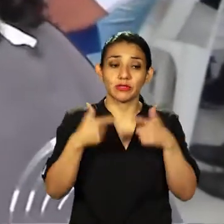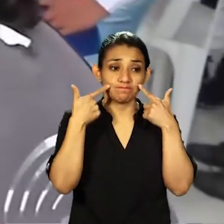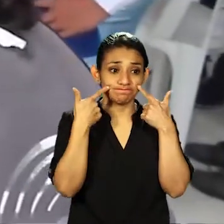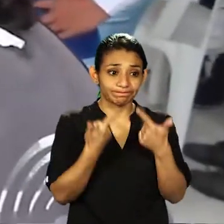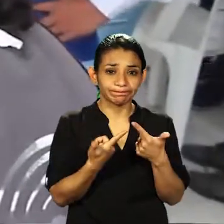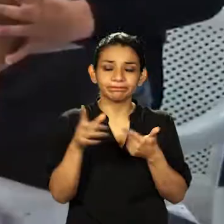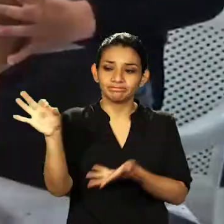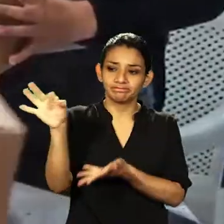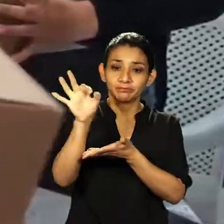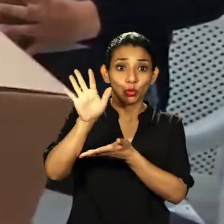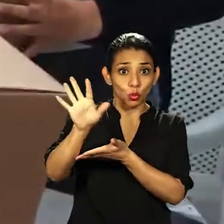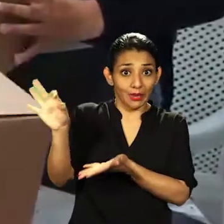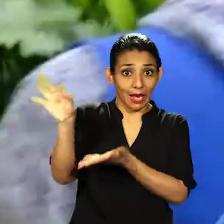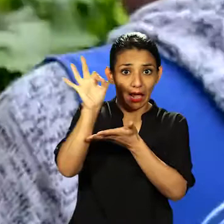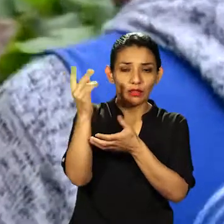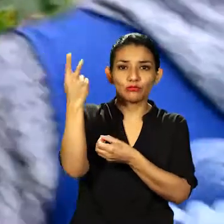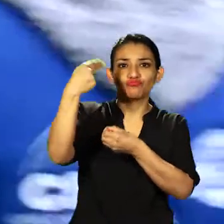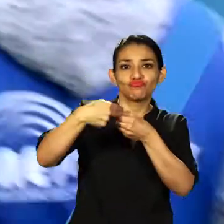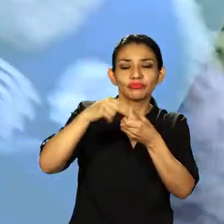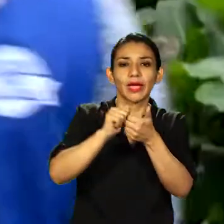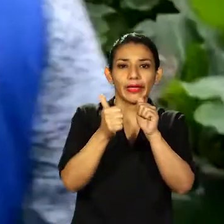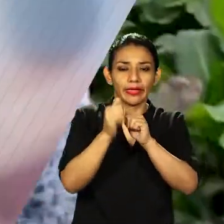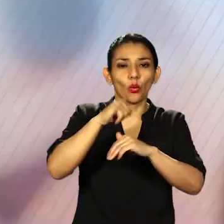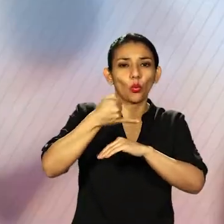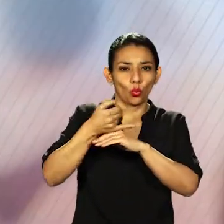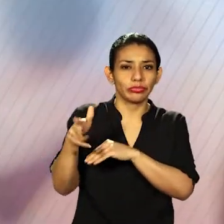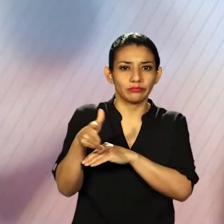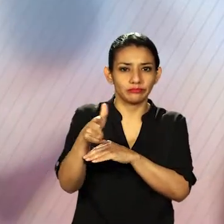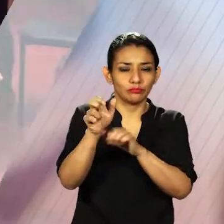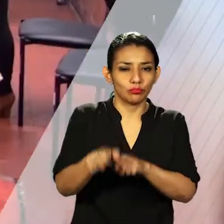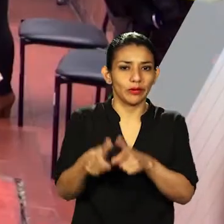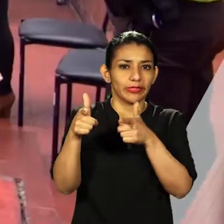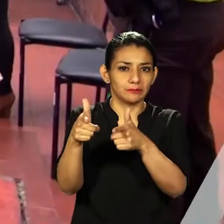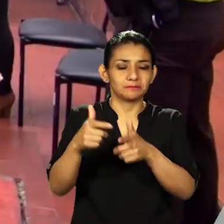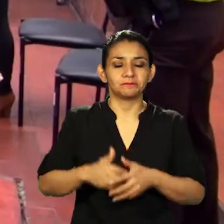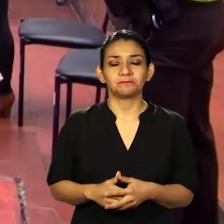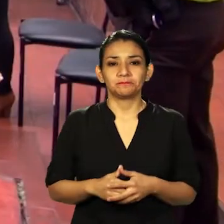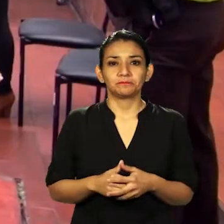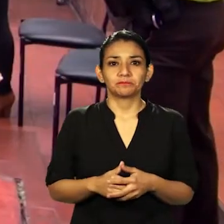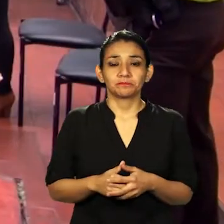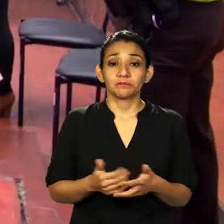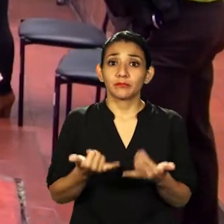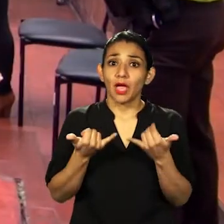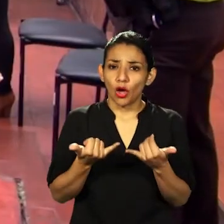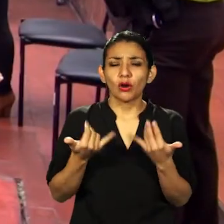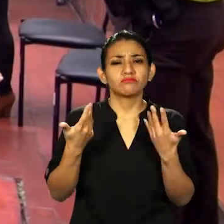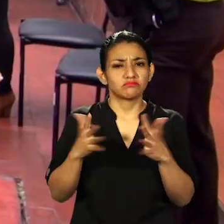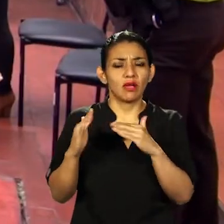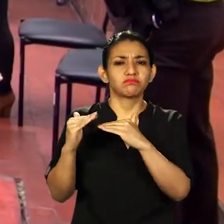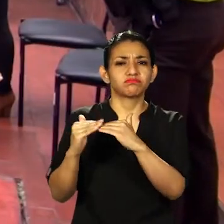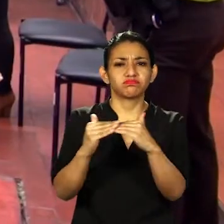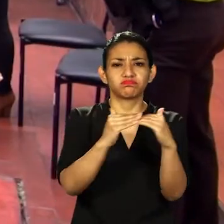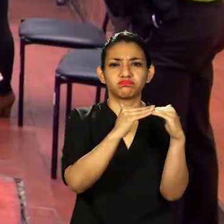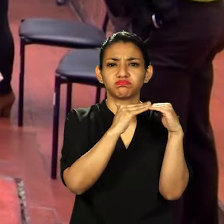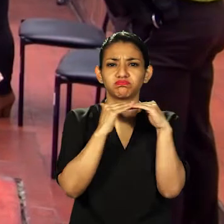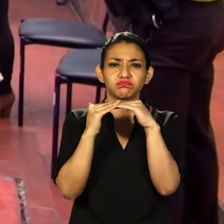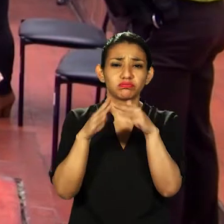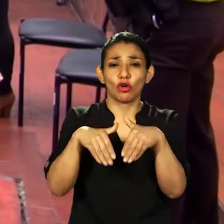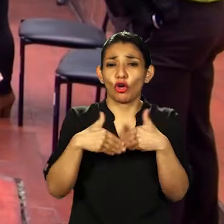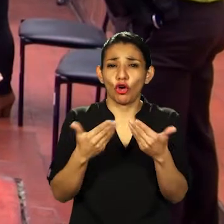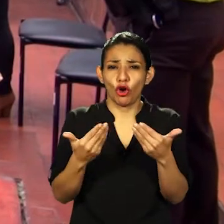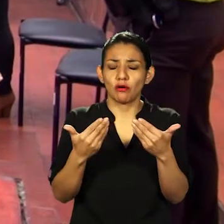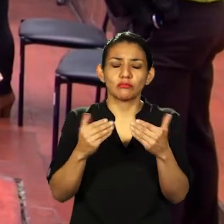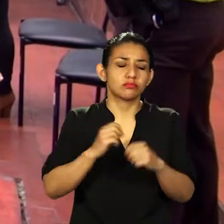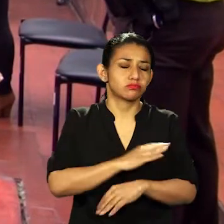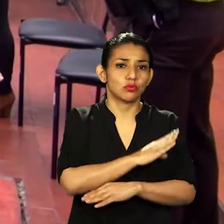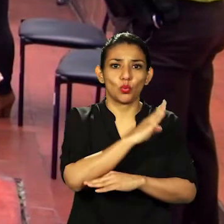inscribir a un delegado por cada junta móvil. Se está afirmando lo que es la democracia, es muy transparente, se empieza